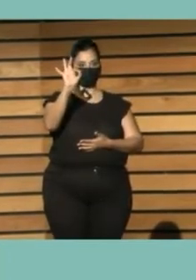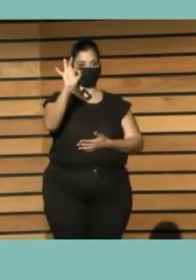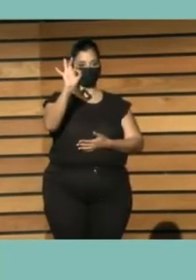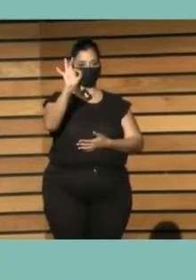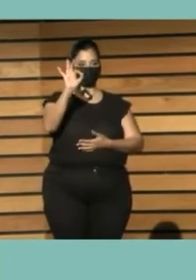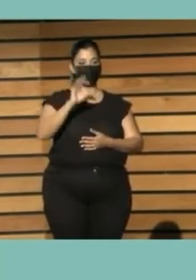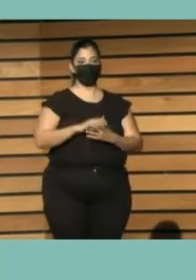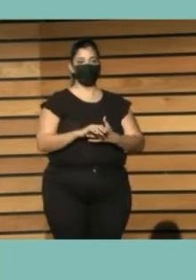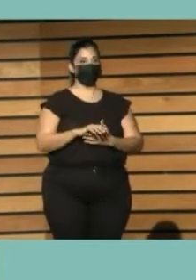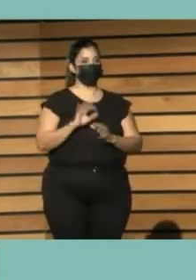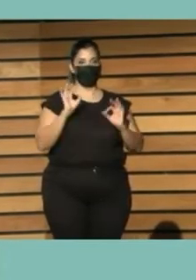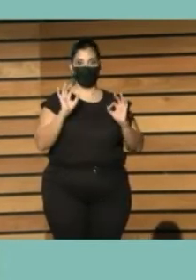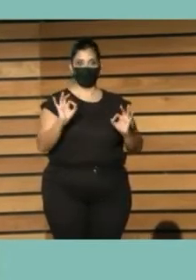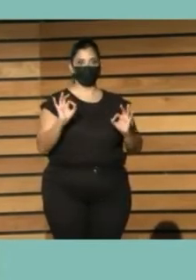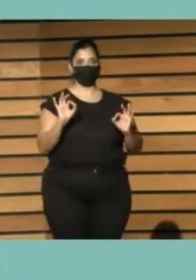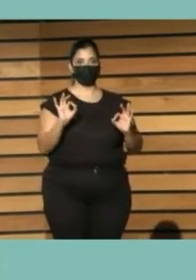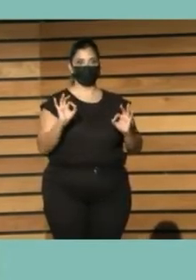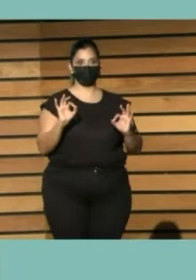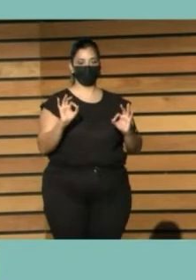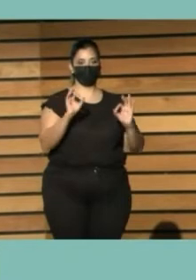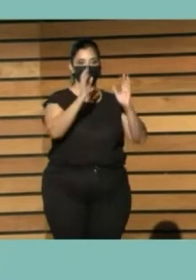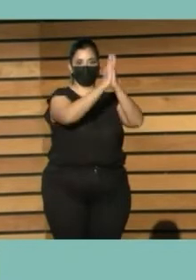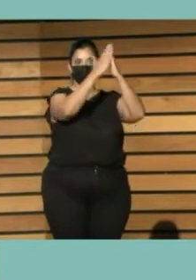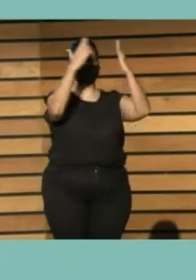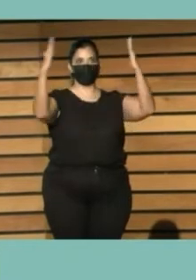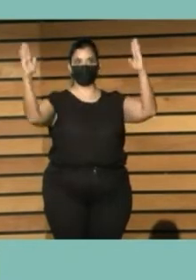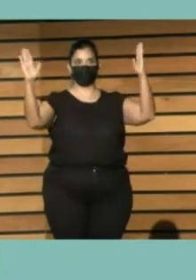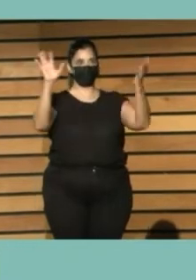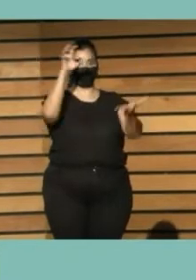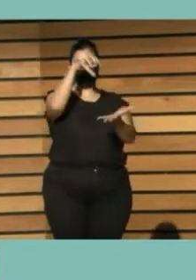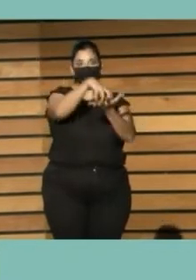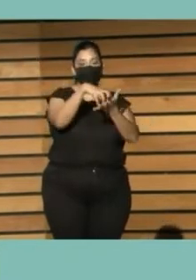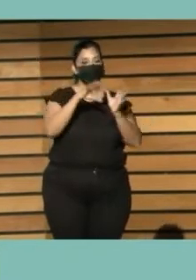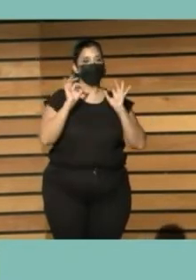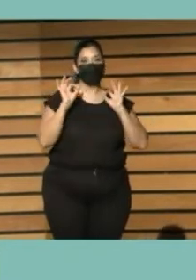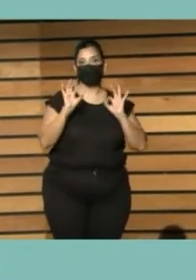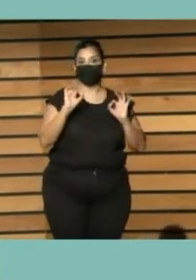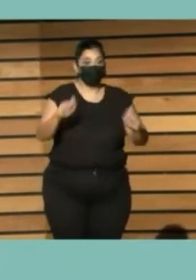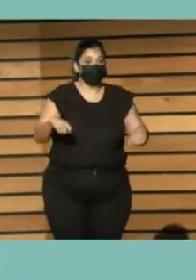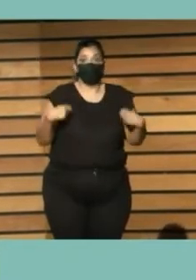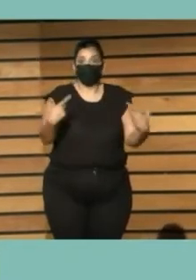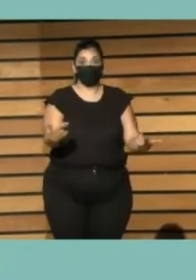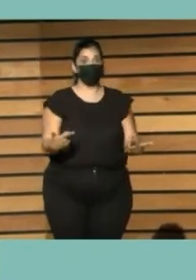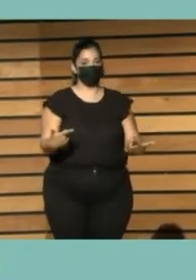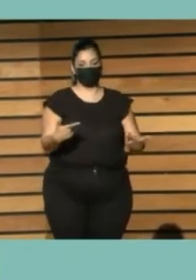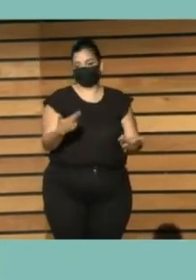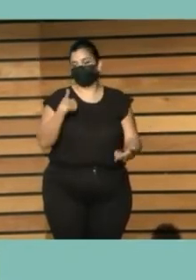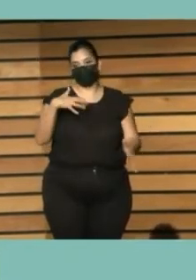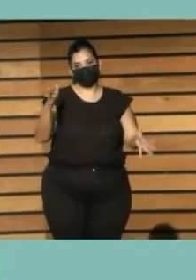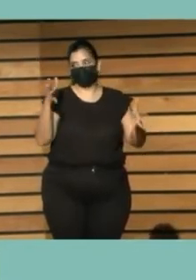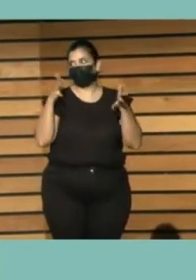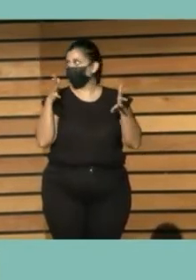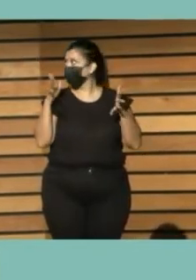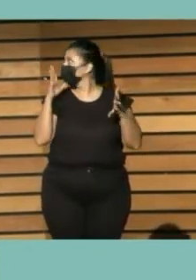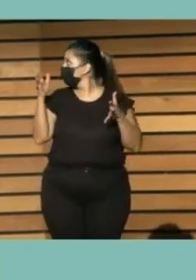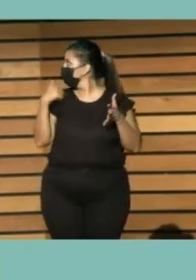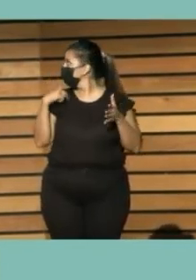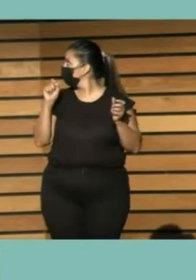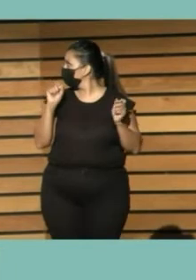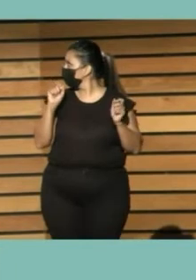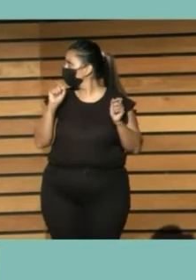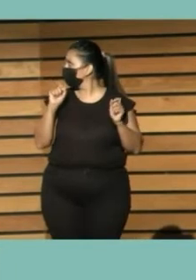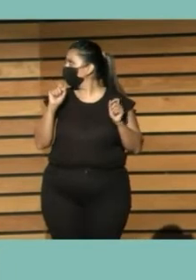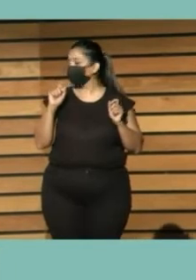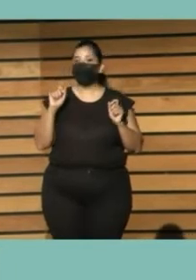bibliotecas per se son inclusivas por su propia naturaleza, ¿no? Y a mí me encanta, y por eso he puesto aquí esta idea